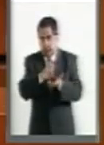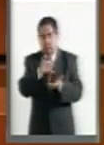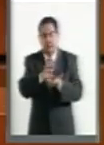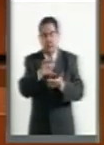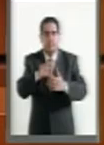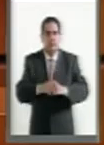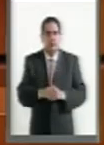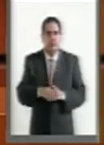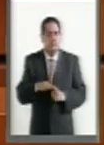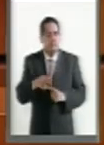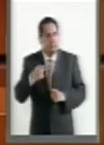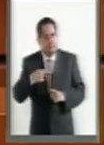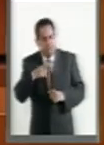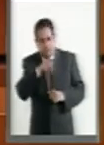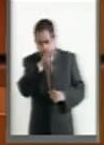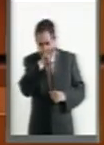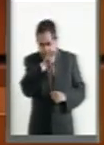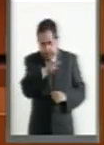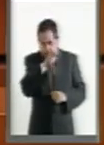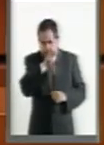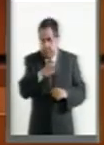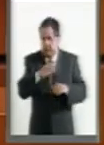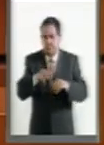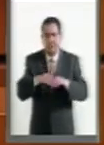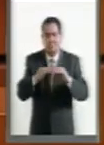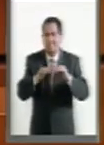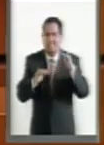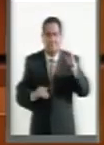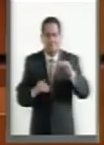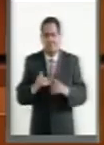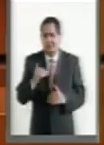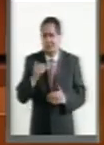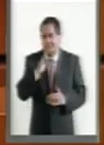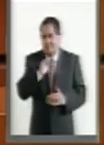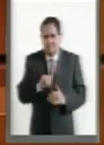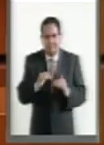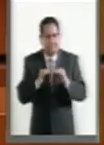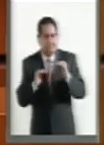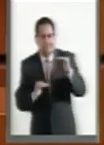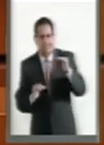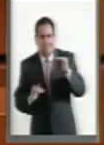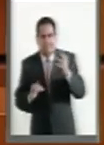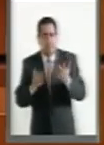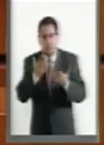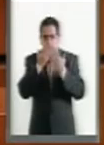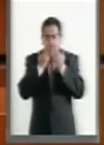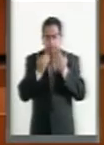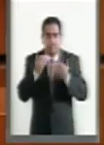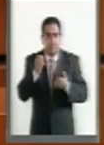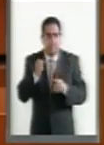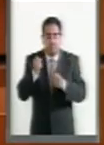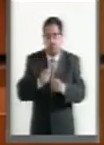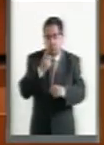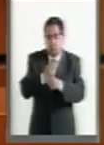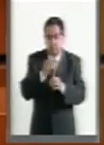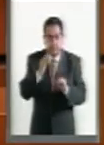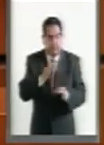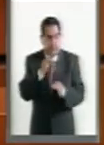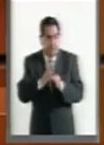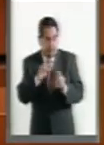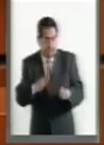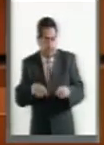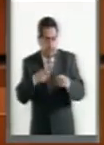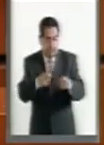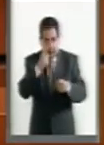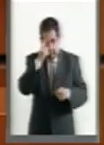padecen múltiples desigualdades y disponen de menos oportunidades para poder integrarse a un grupo